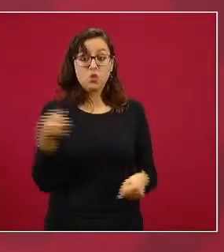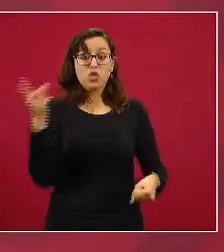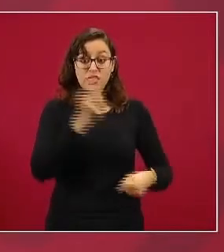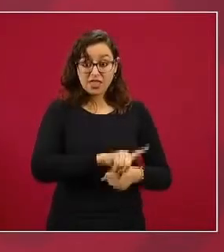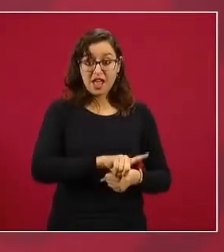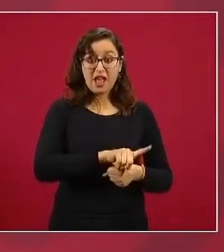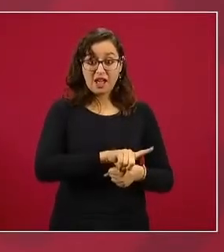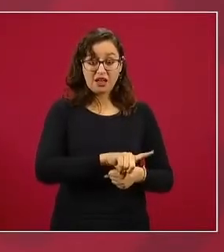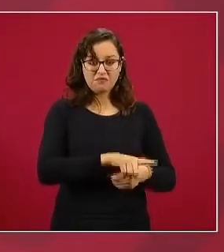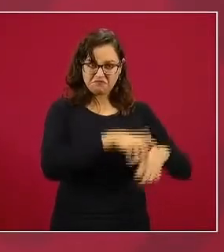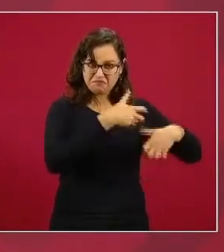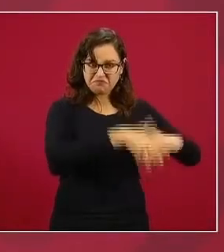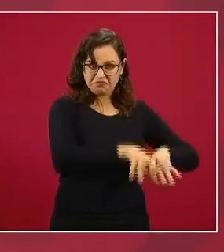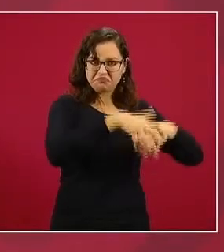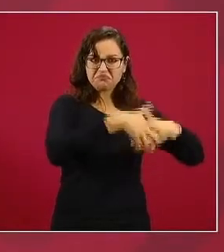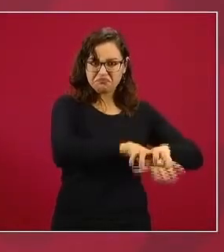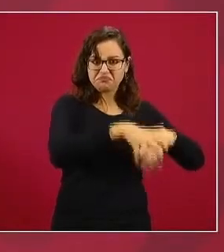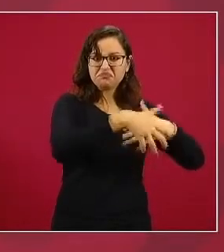que por cierto,